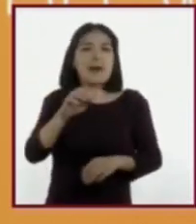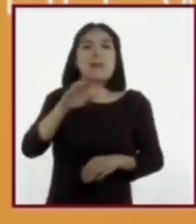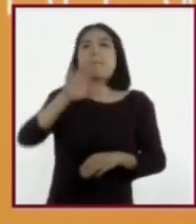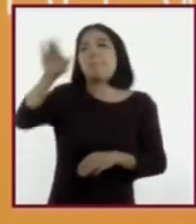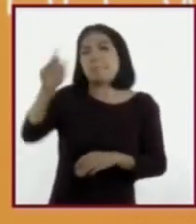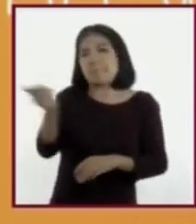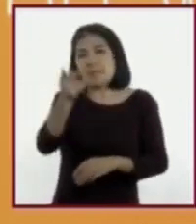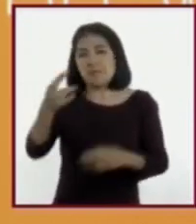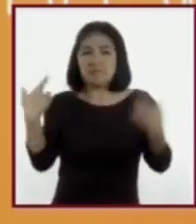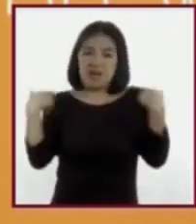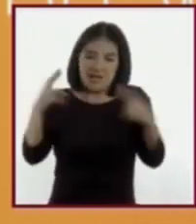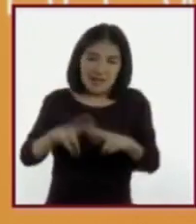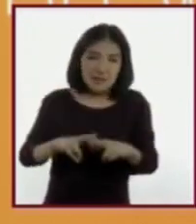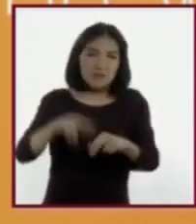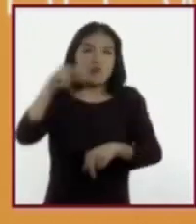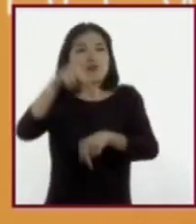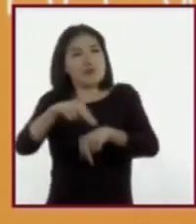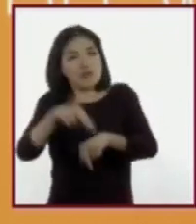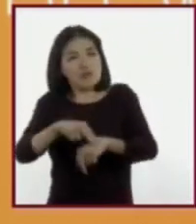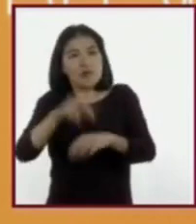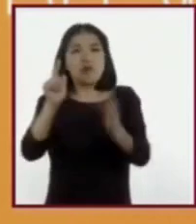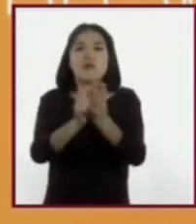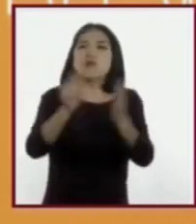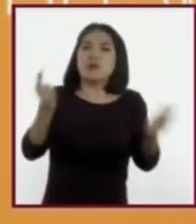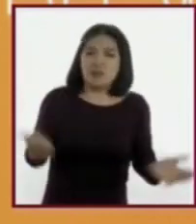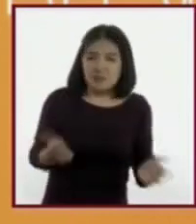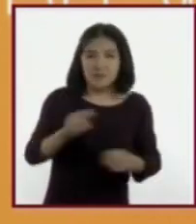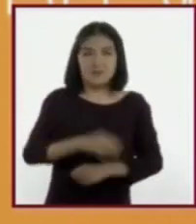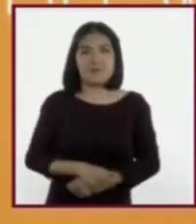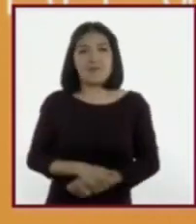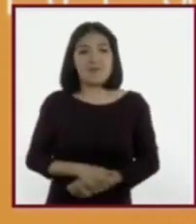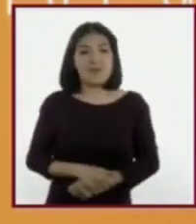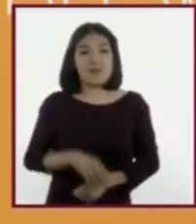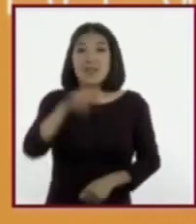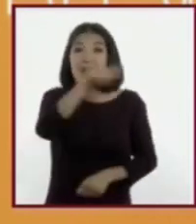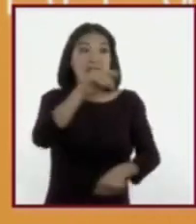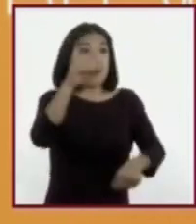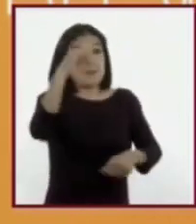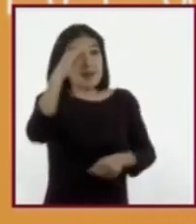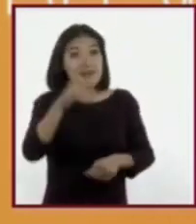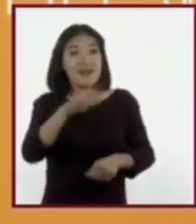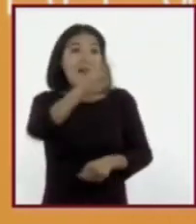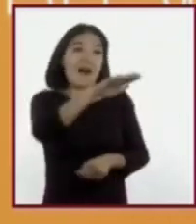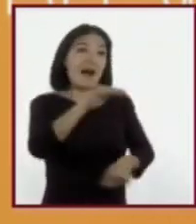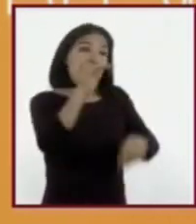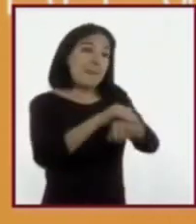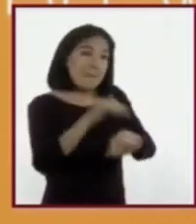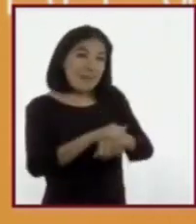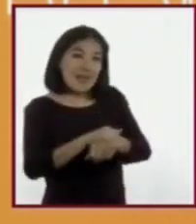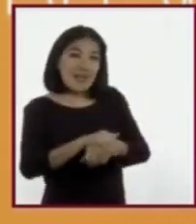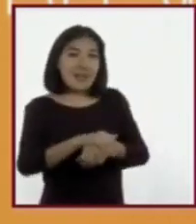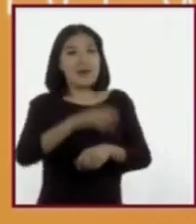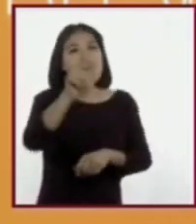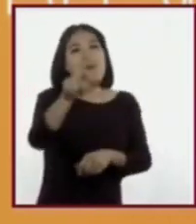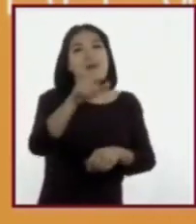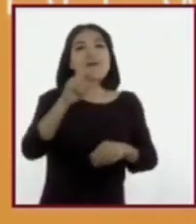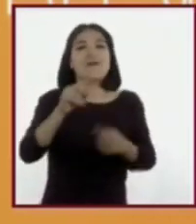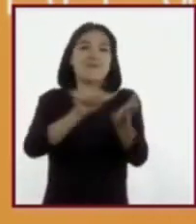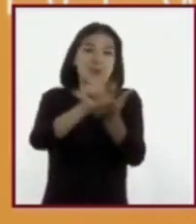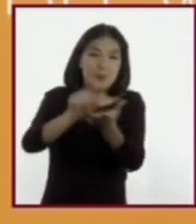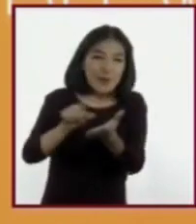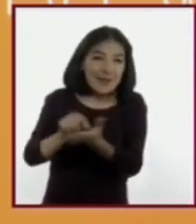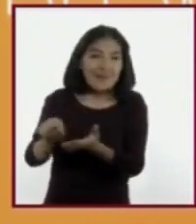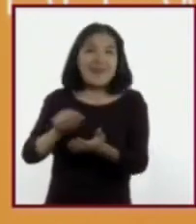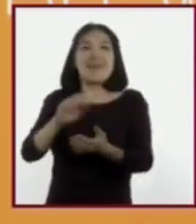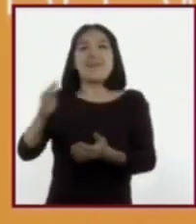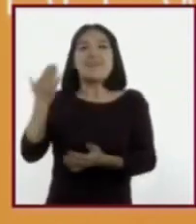médico, libro sobre el tema. No son los amigos, ni las redes sociales, ni internet, a menos que sean páginas